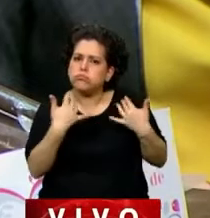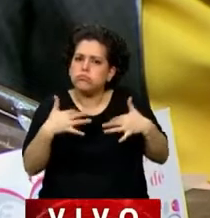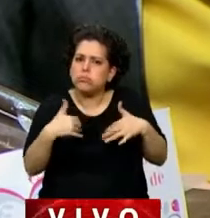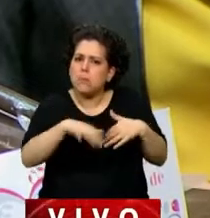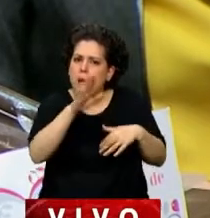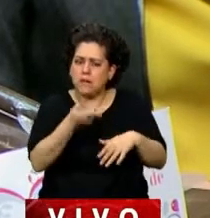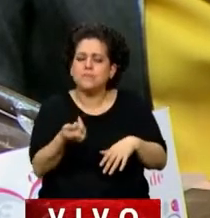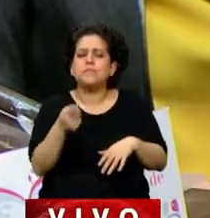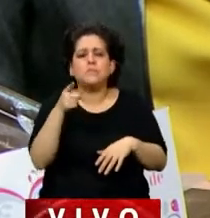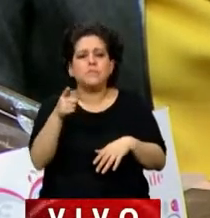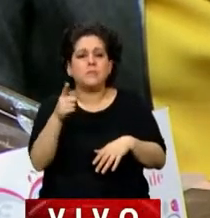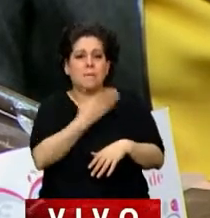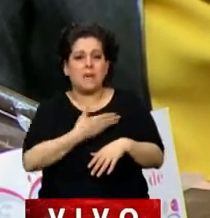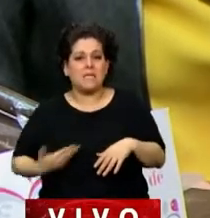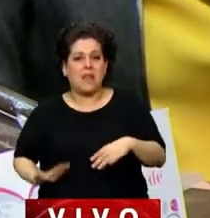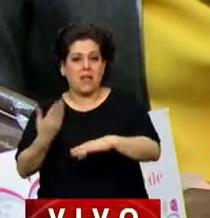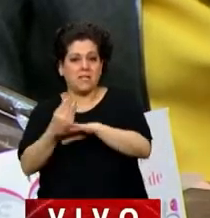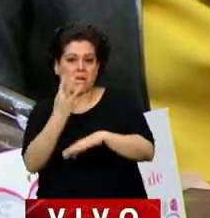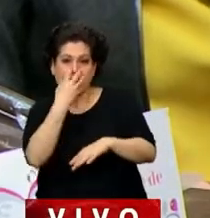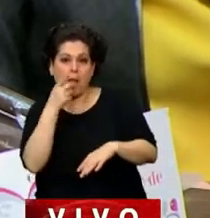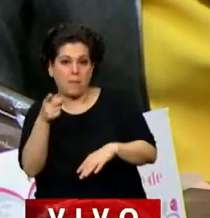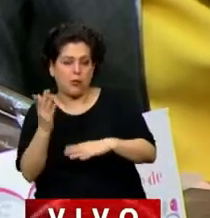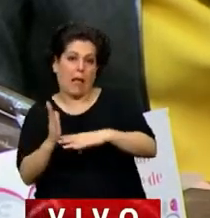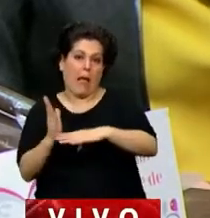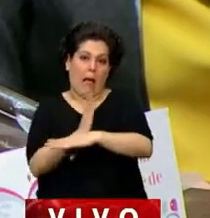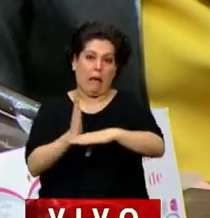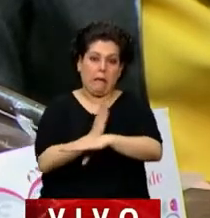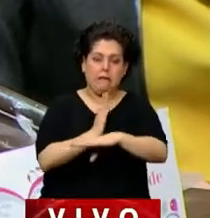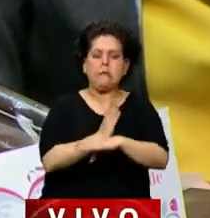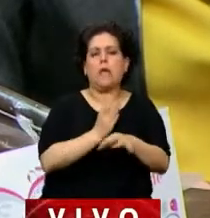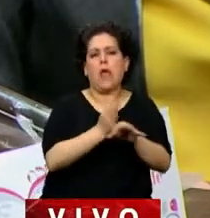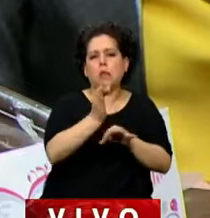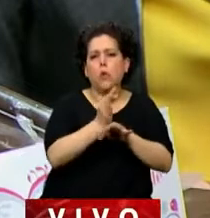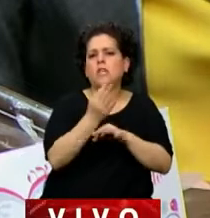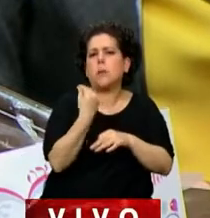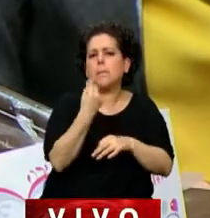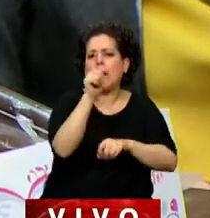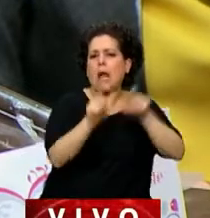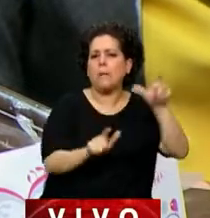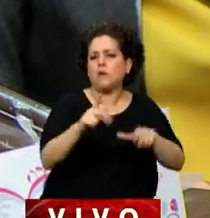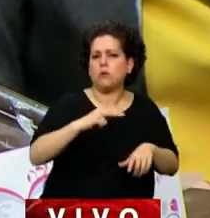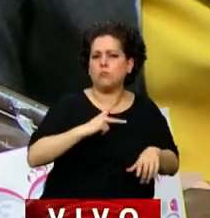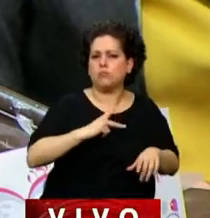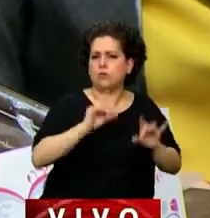antes de la presidencia de Sarmiento, la educación era para una élite,